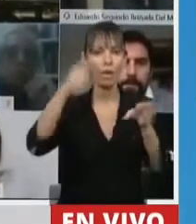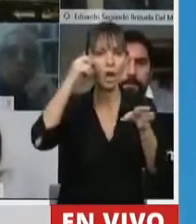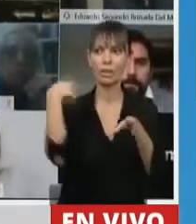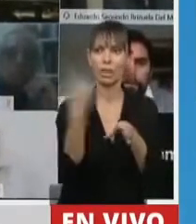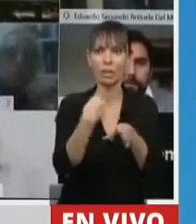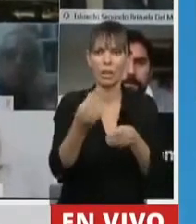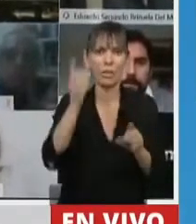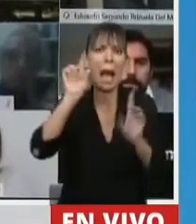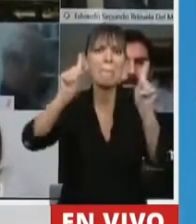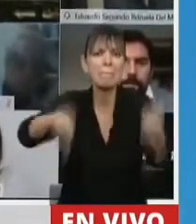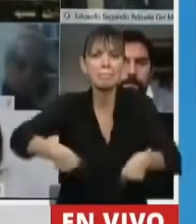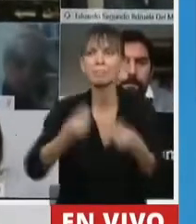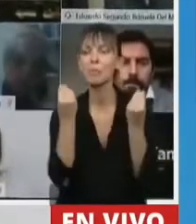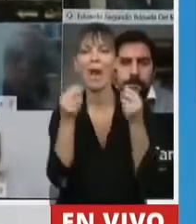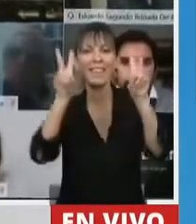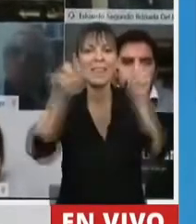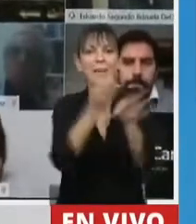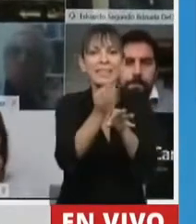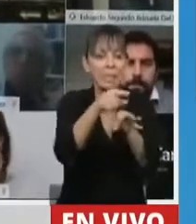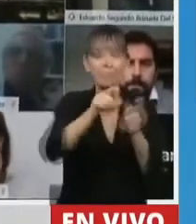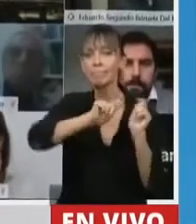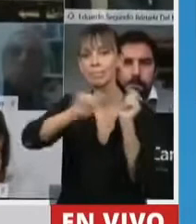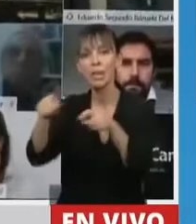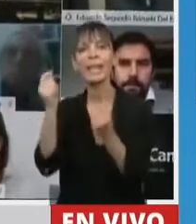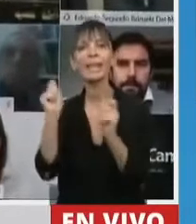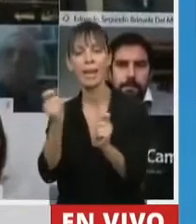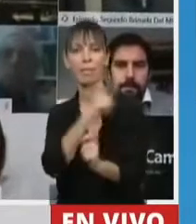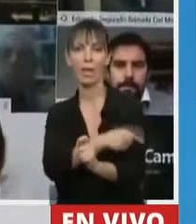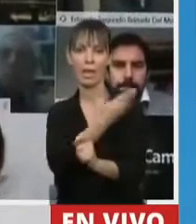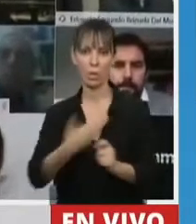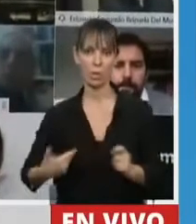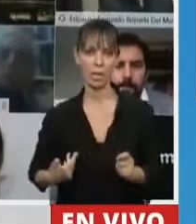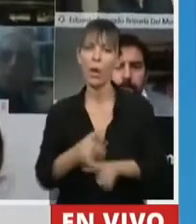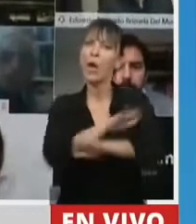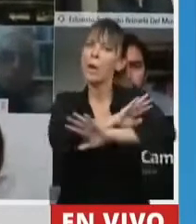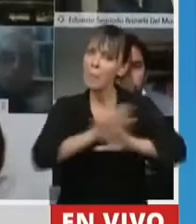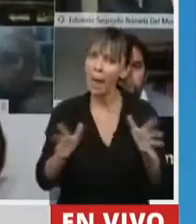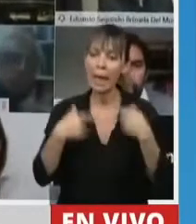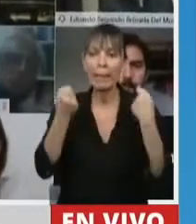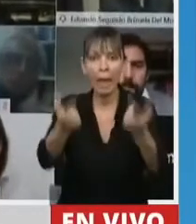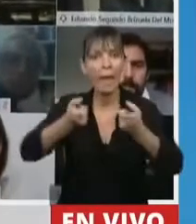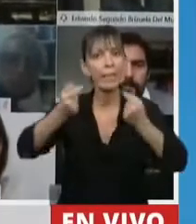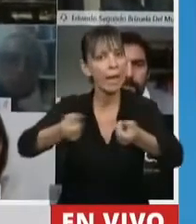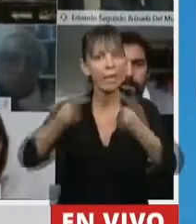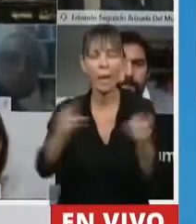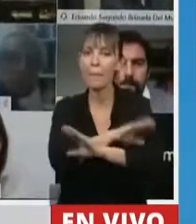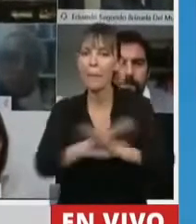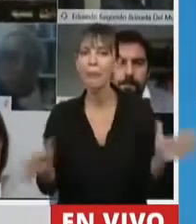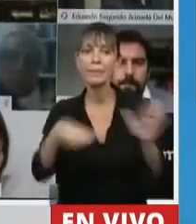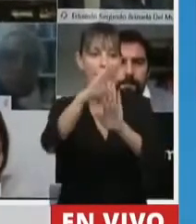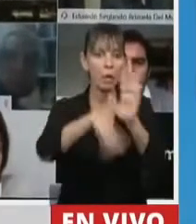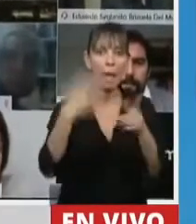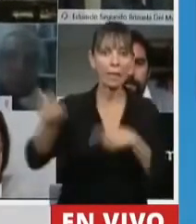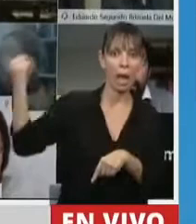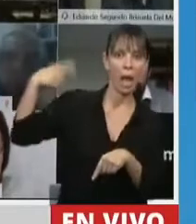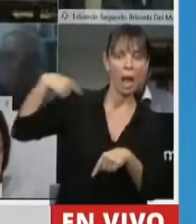tenemos las competencias para hacerlo y eso le corresponde al Ejecutivo. Dejemos de sobrecargar. Como docente el programa me corría